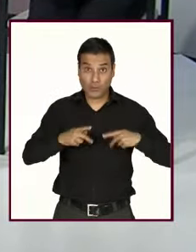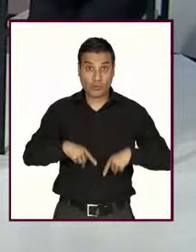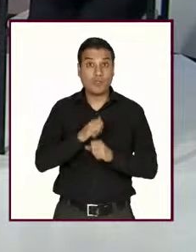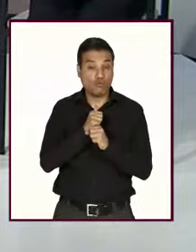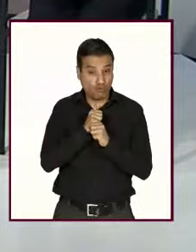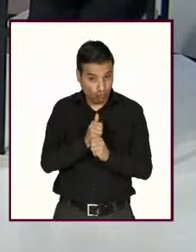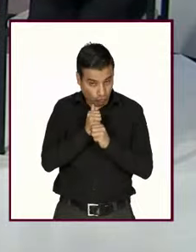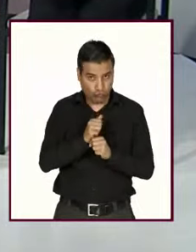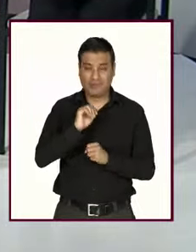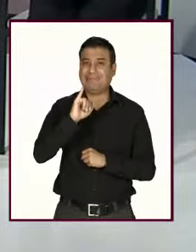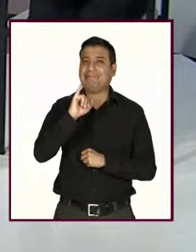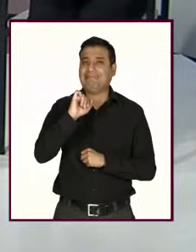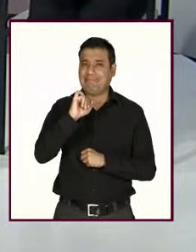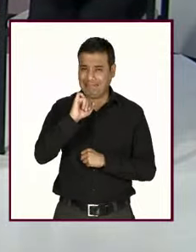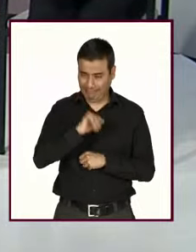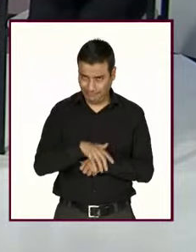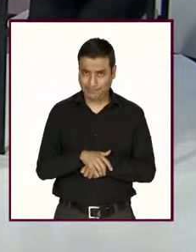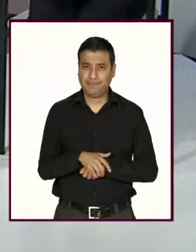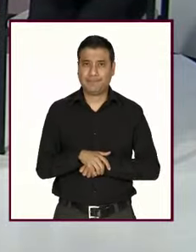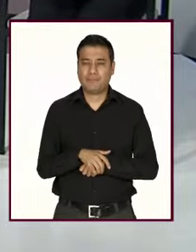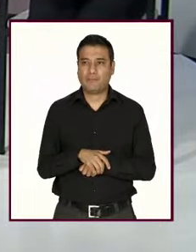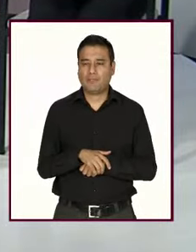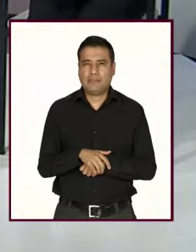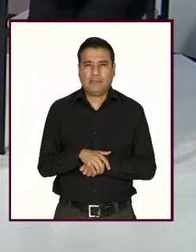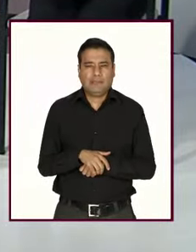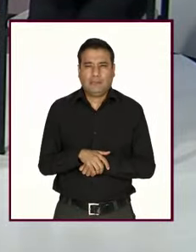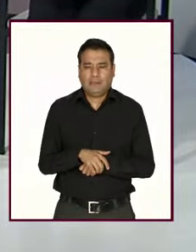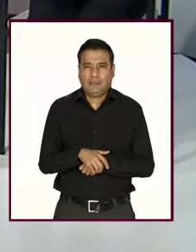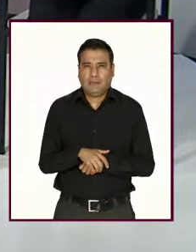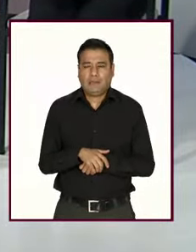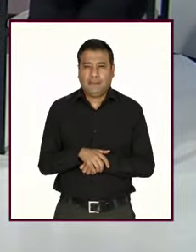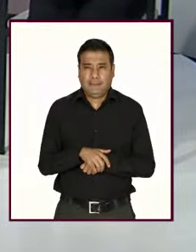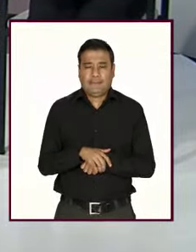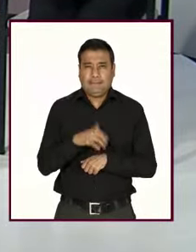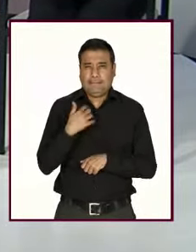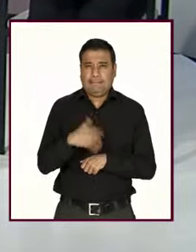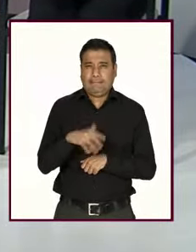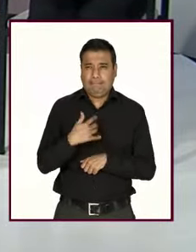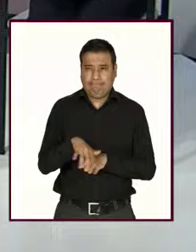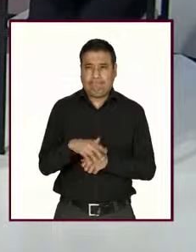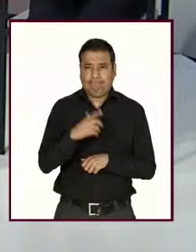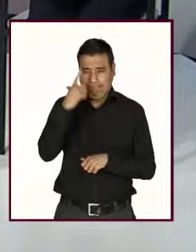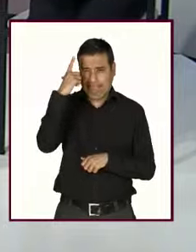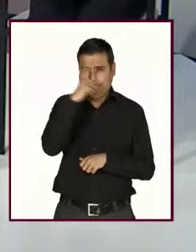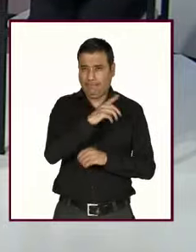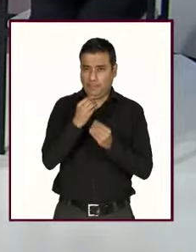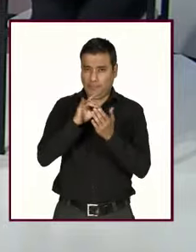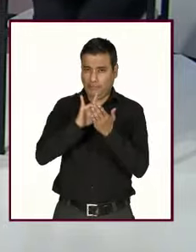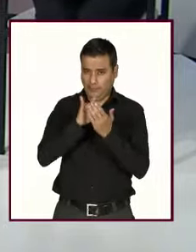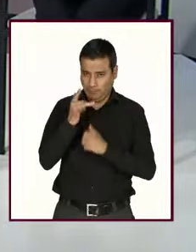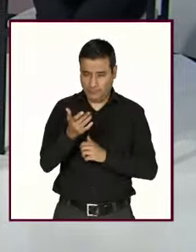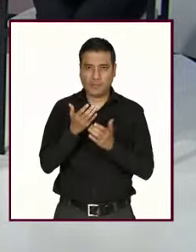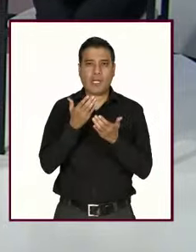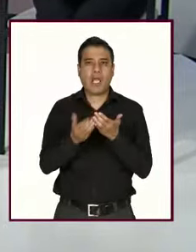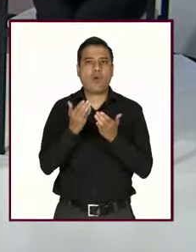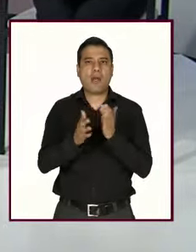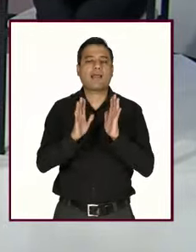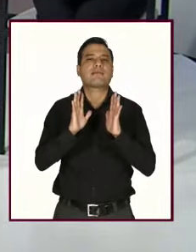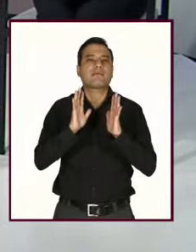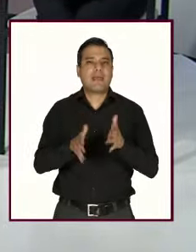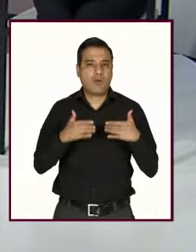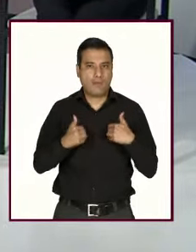las personas atrás de estas pantallas. Qué delicado, Dominique, muchas gracias. Bueno, pues ahora tenemos más conocimiento de lo que es